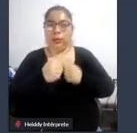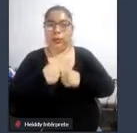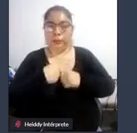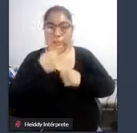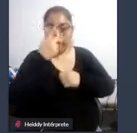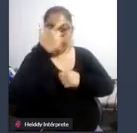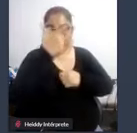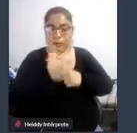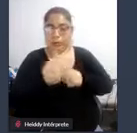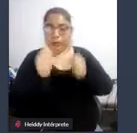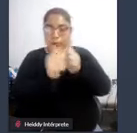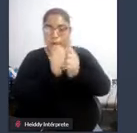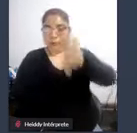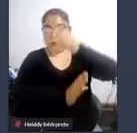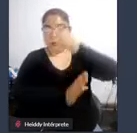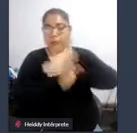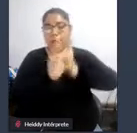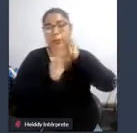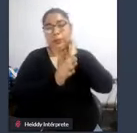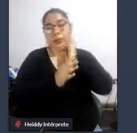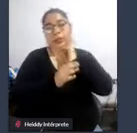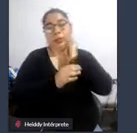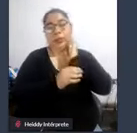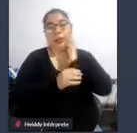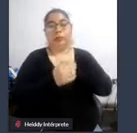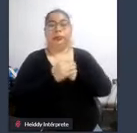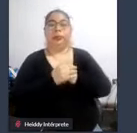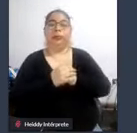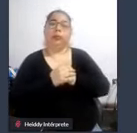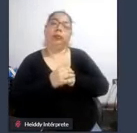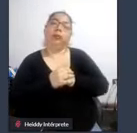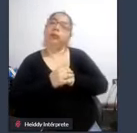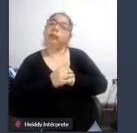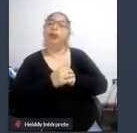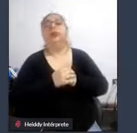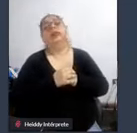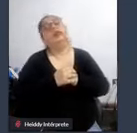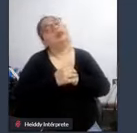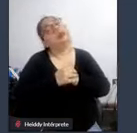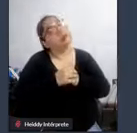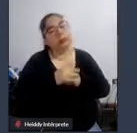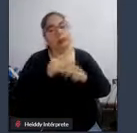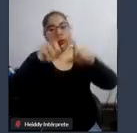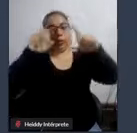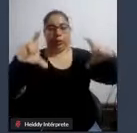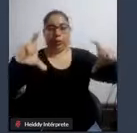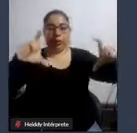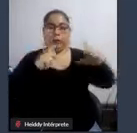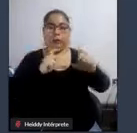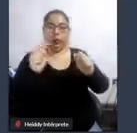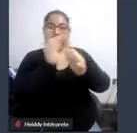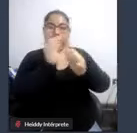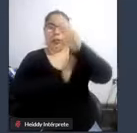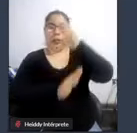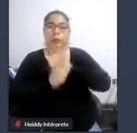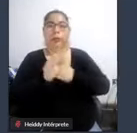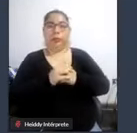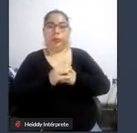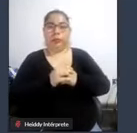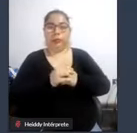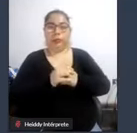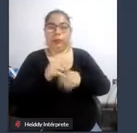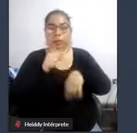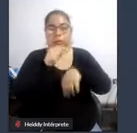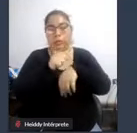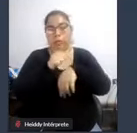persona con discapacidad aparte de las limitaciones físicas es obtener un certificado de discapacidad que me cuesta tiempo y